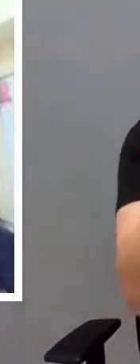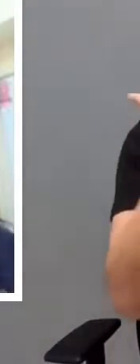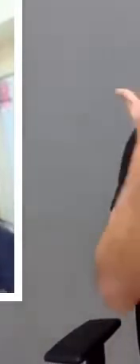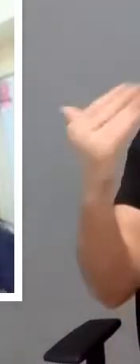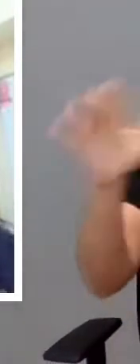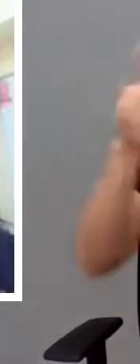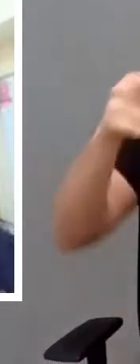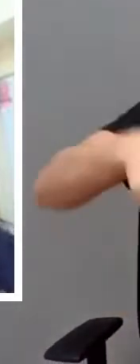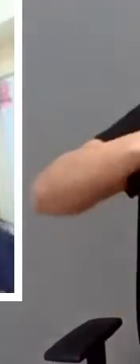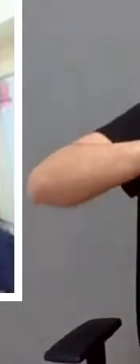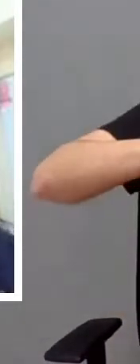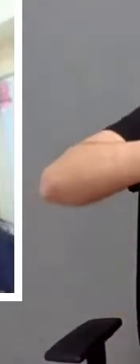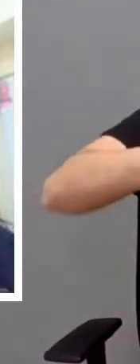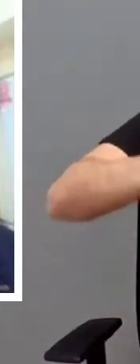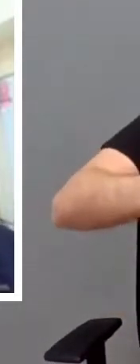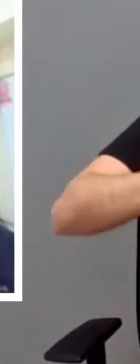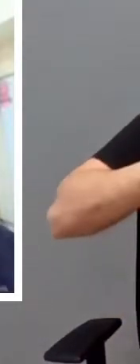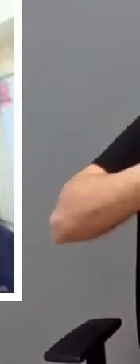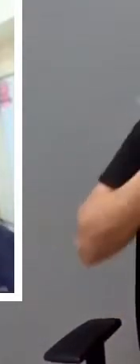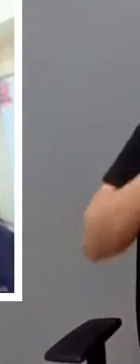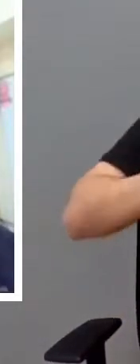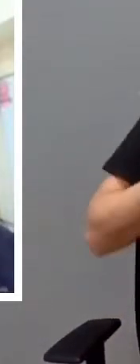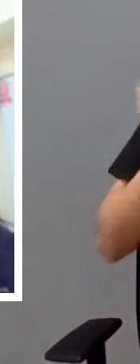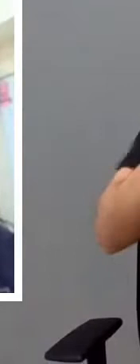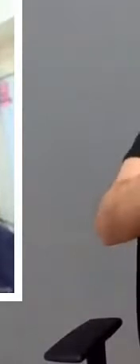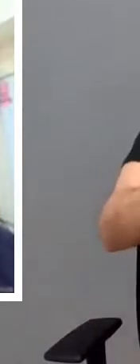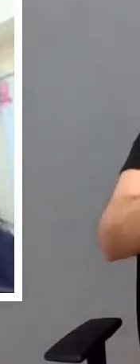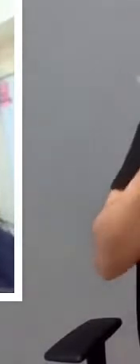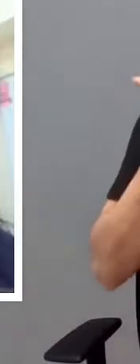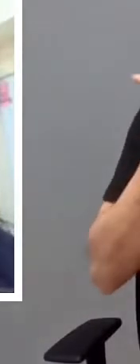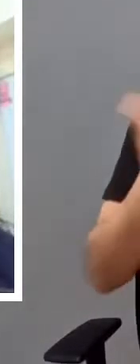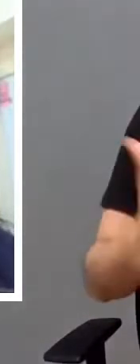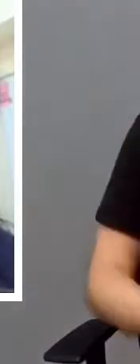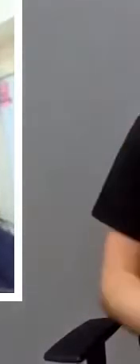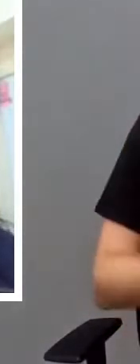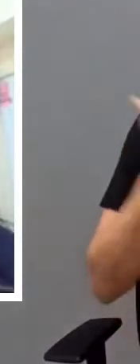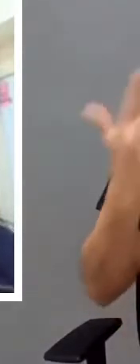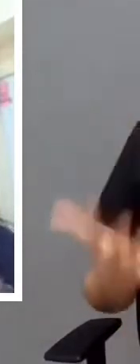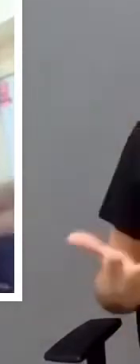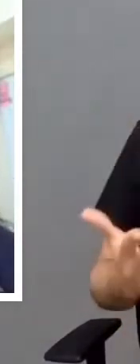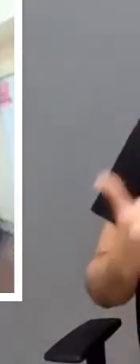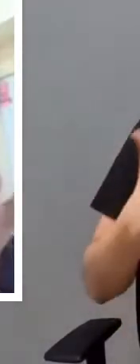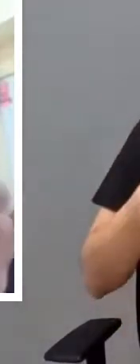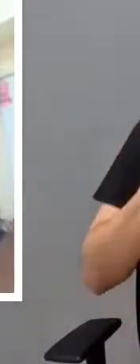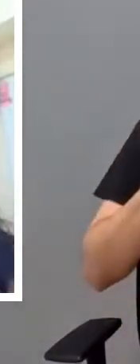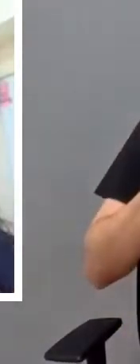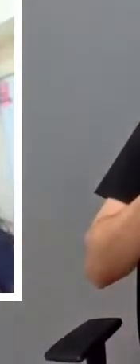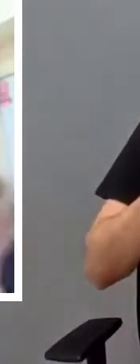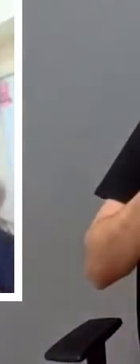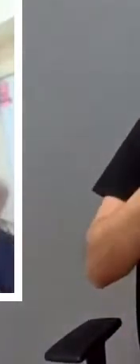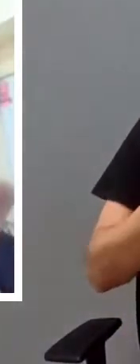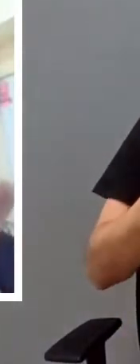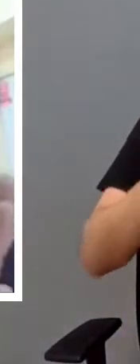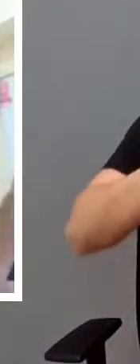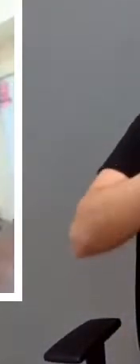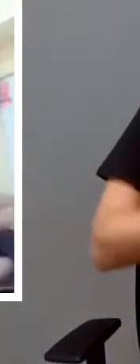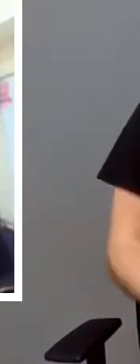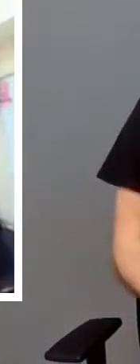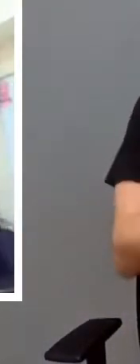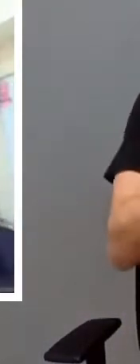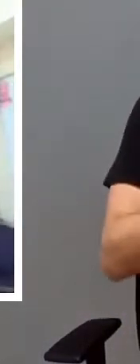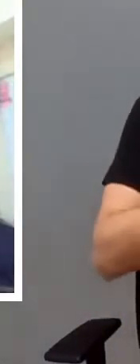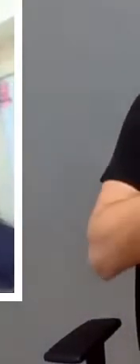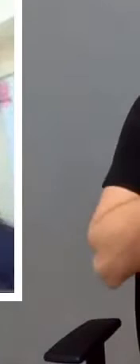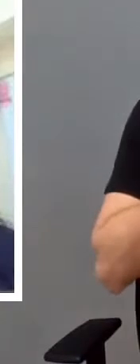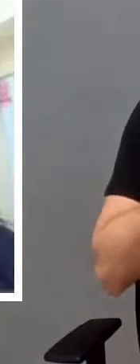este espacio para visibilizar nuestro proyecto. Bueno, voy a comenzar yo un poco cómo surgió el proyecto y unas líneas generales,